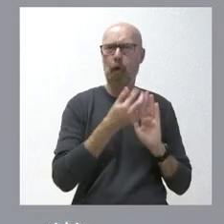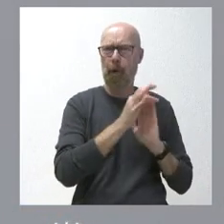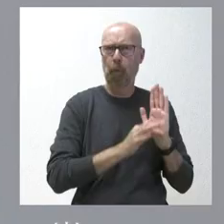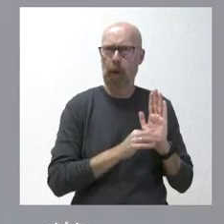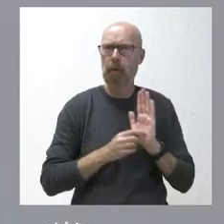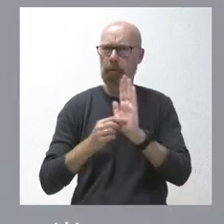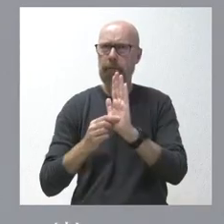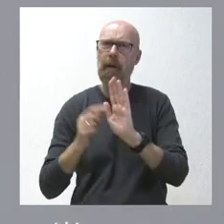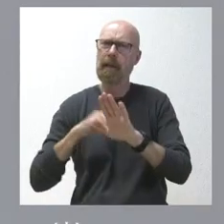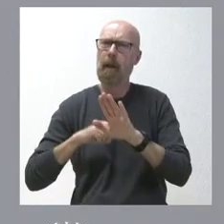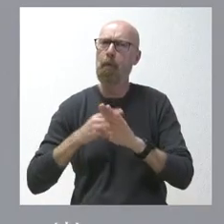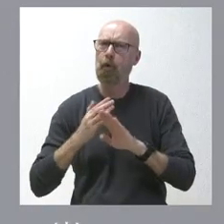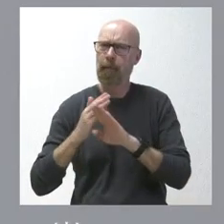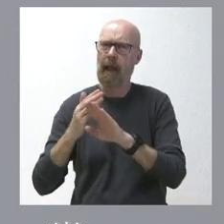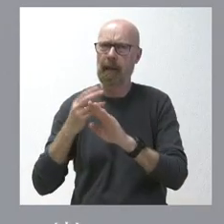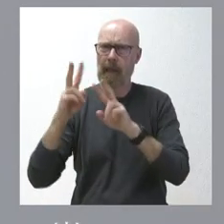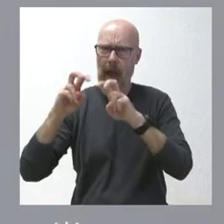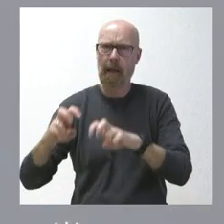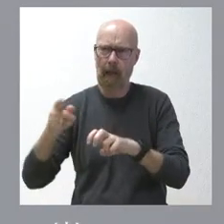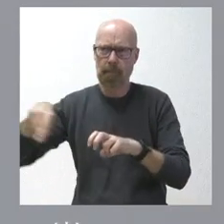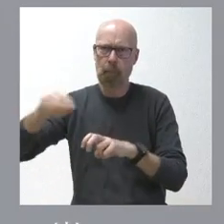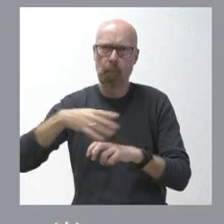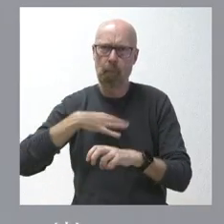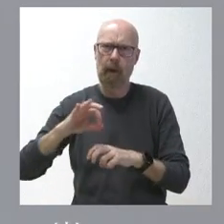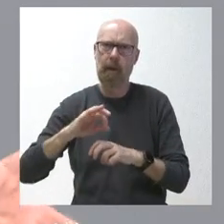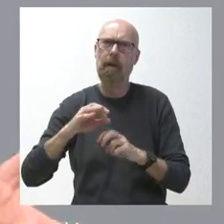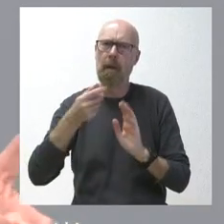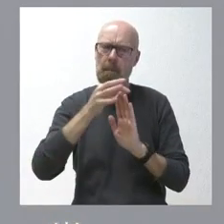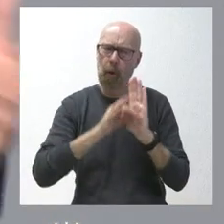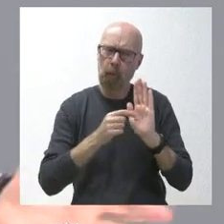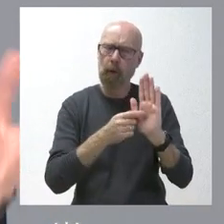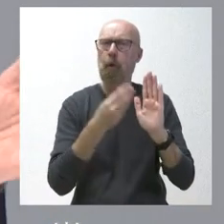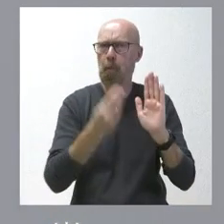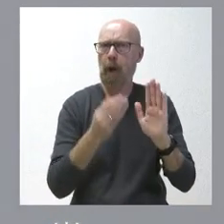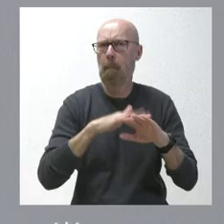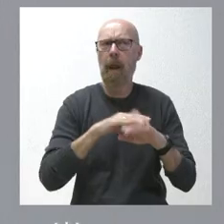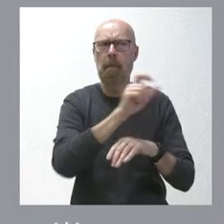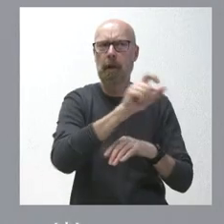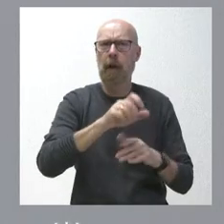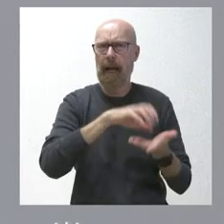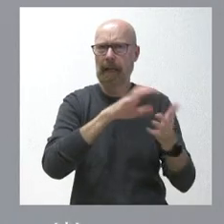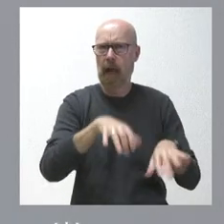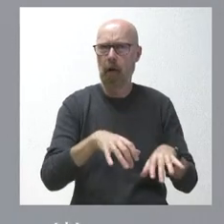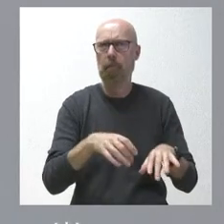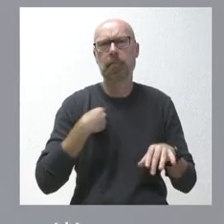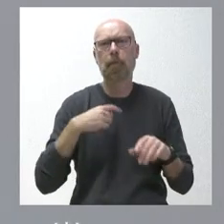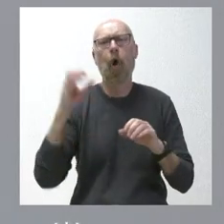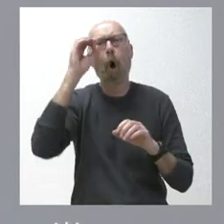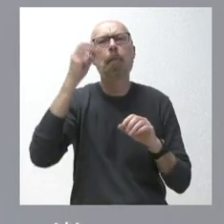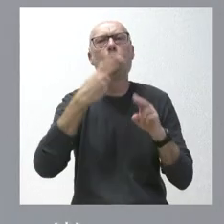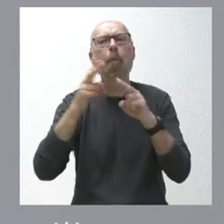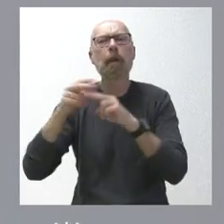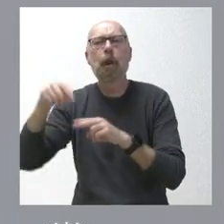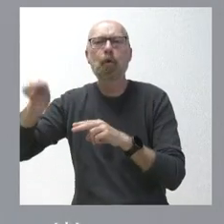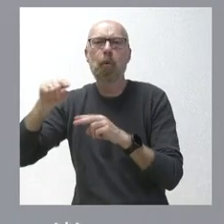documento positivo para las personas de Castilla y León. Sabemos que, lógicamente, pues habrá posiciones políticas de todo tipo, y